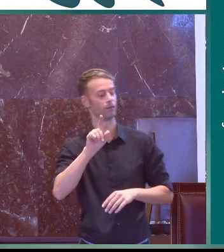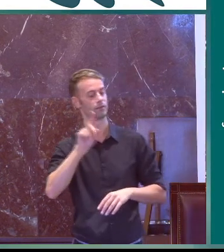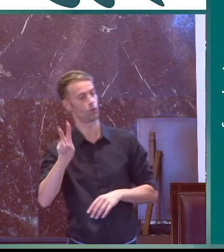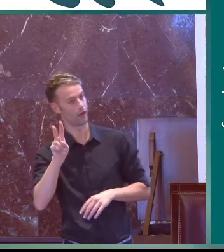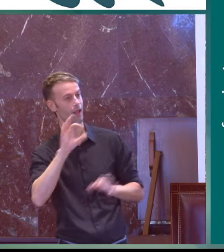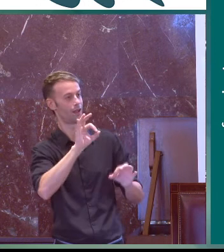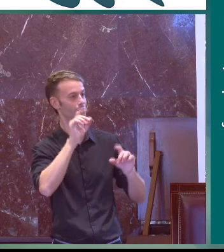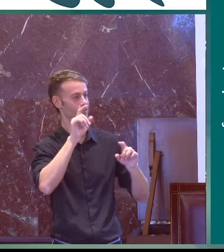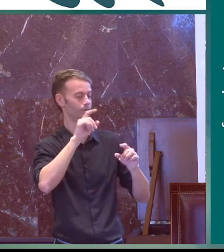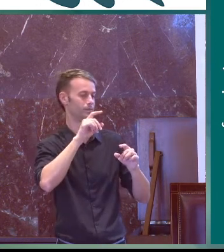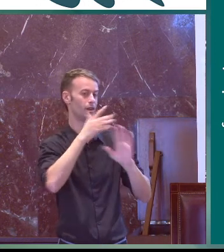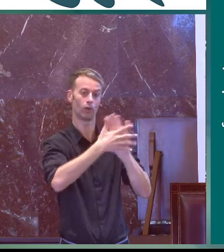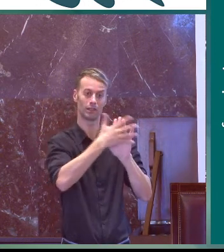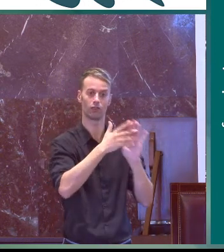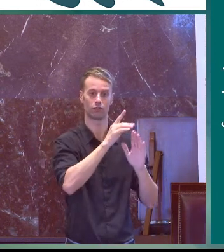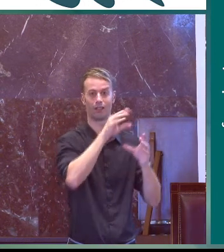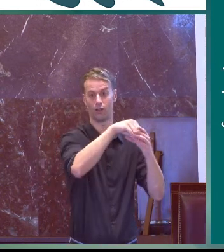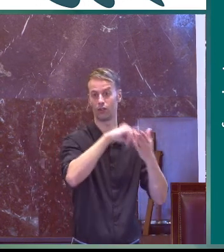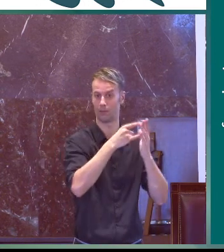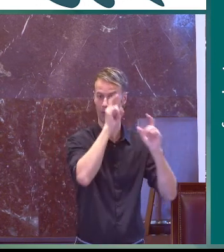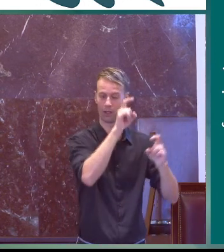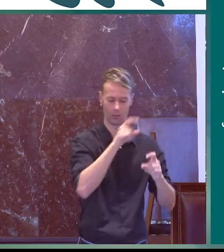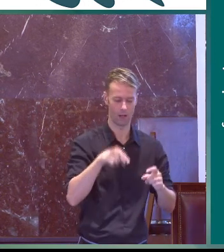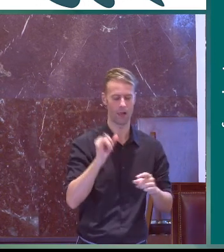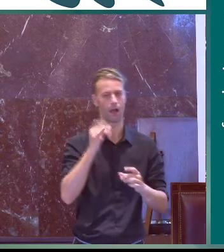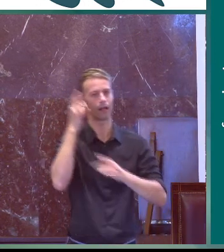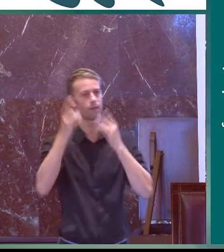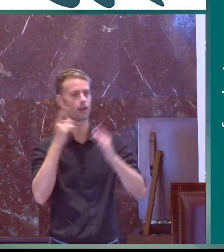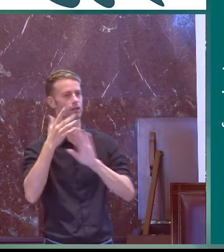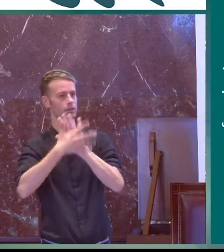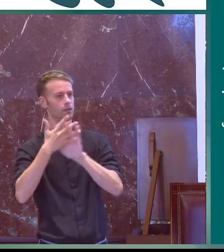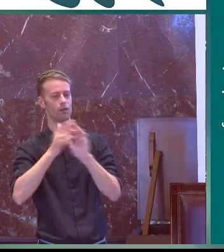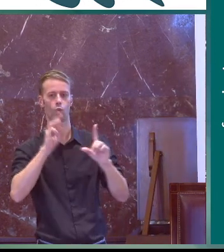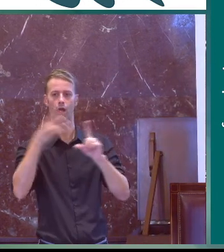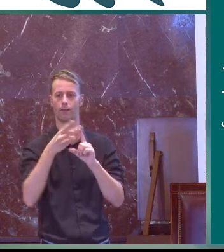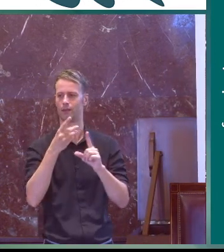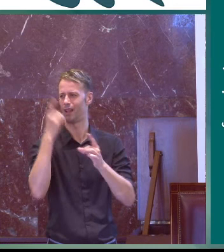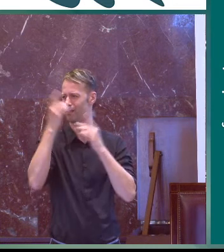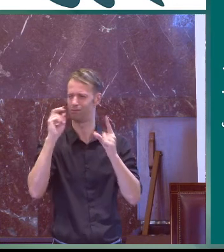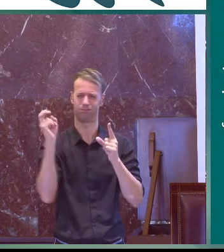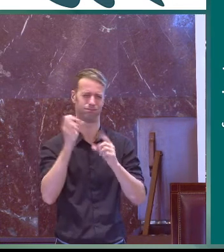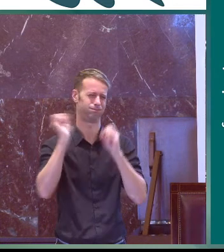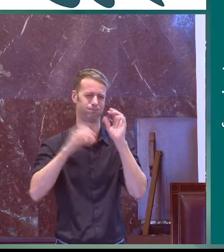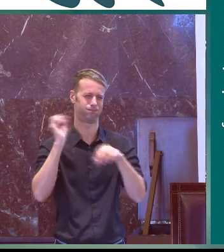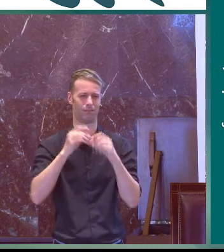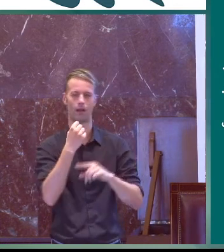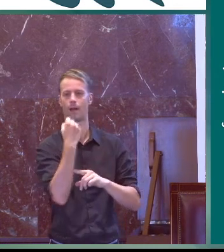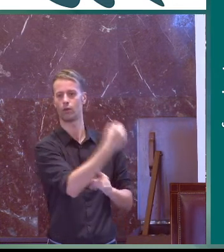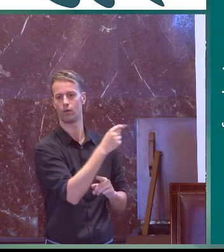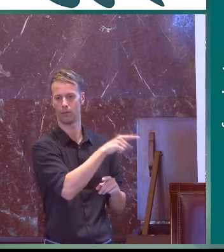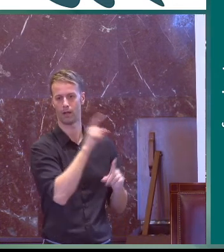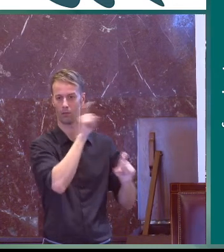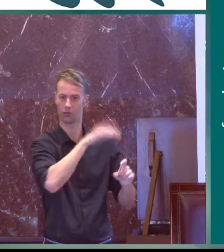propuestas curriculares de infantil de primaria y secundaria el sistema educativo de lengua de signos en el sistema educativo y también webs